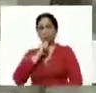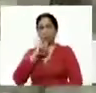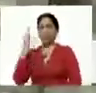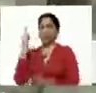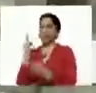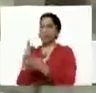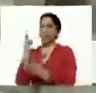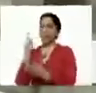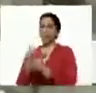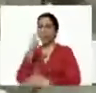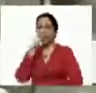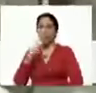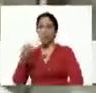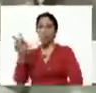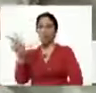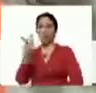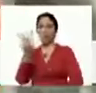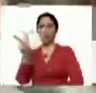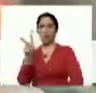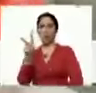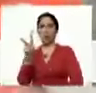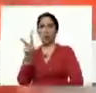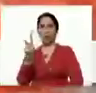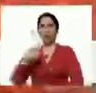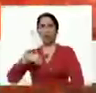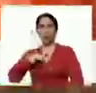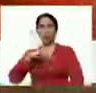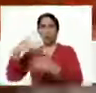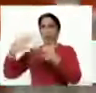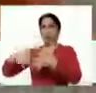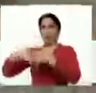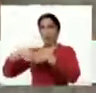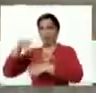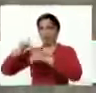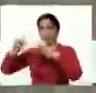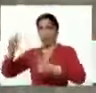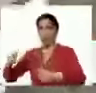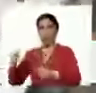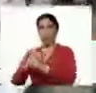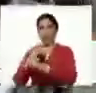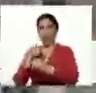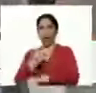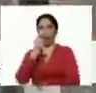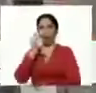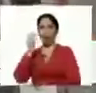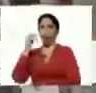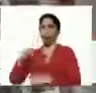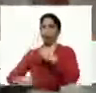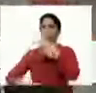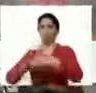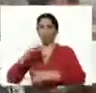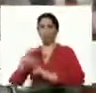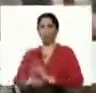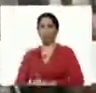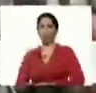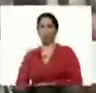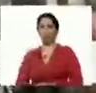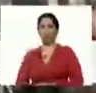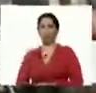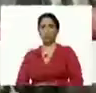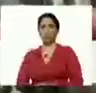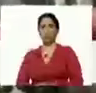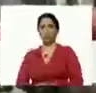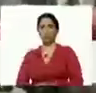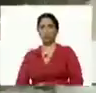siempre el pueblo venezolano, nuestros empresarios, nuestros trabajadores, nuestros productores, sacan